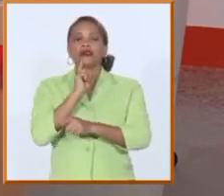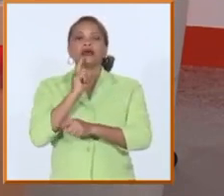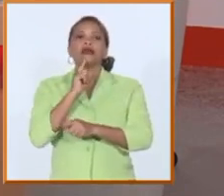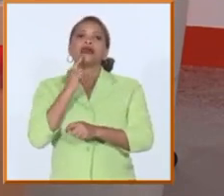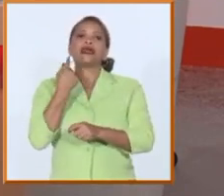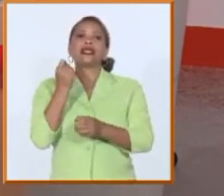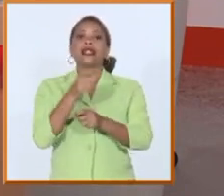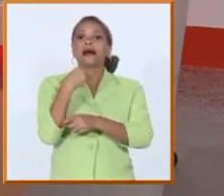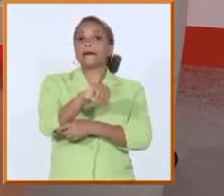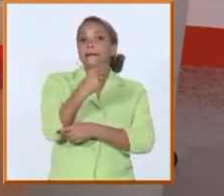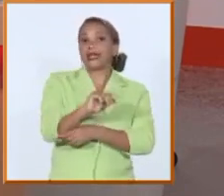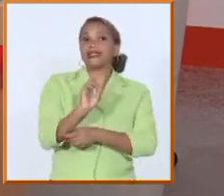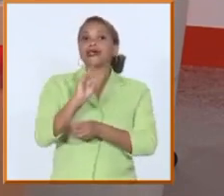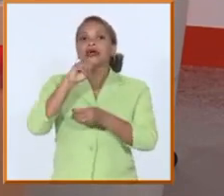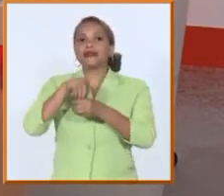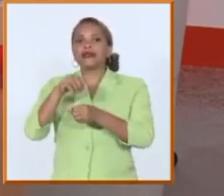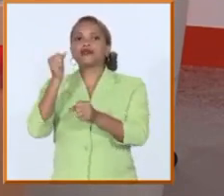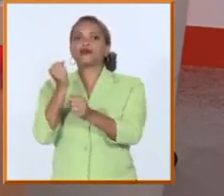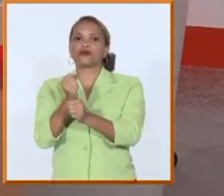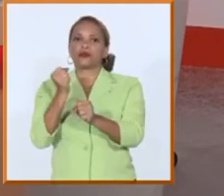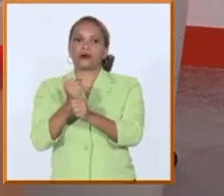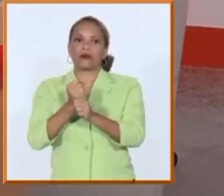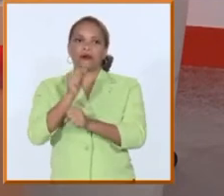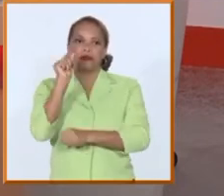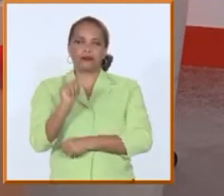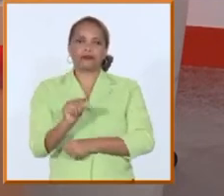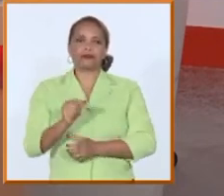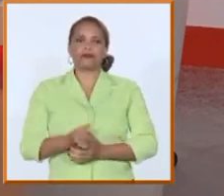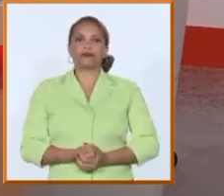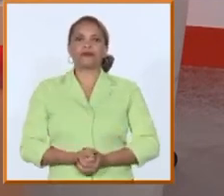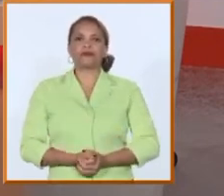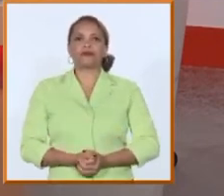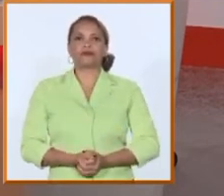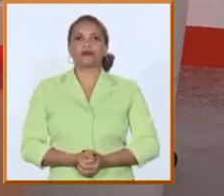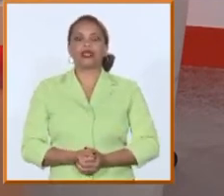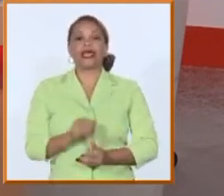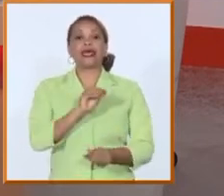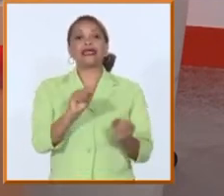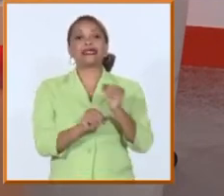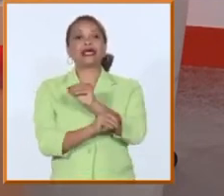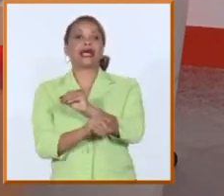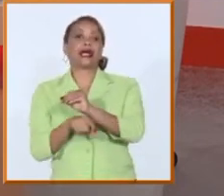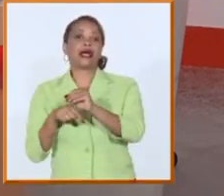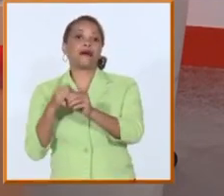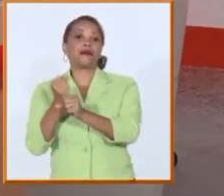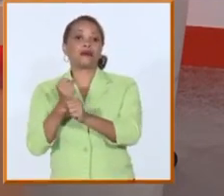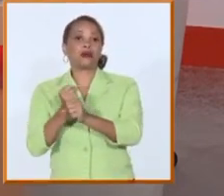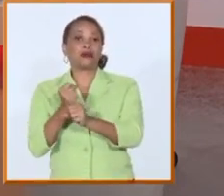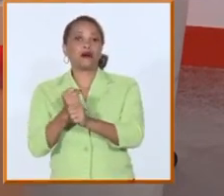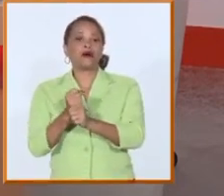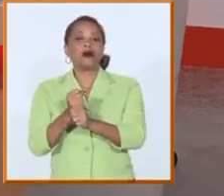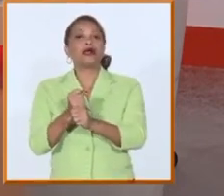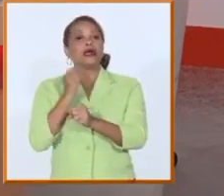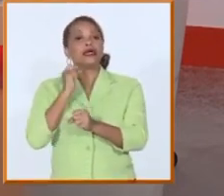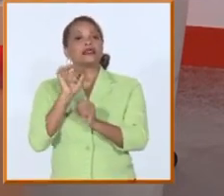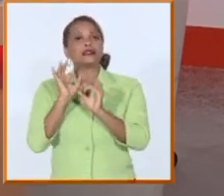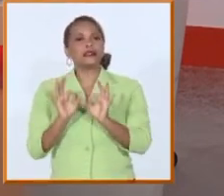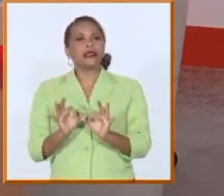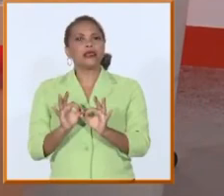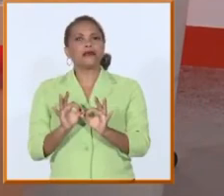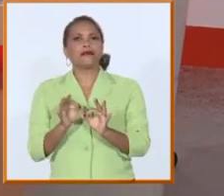de un futuro centro de trabajo y esa preubicación laboral a la que tú mencionabas también está concebida precisamente